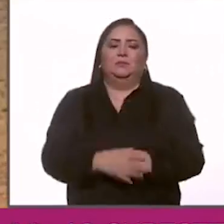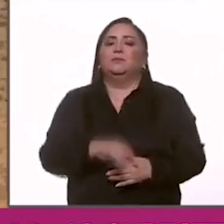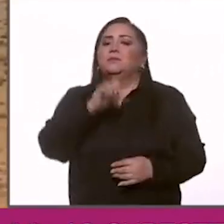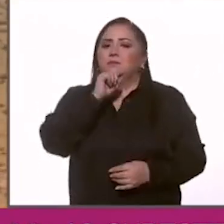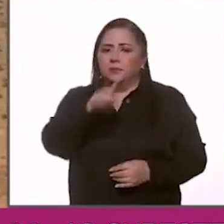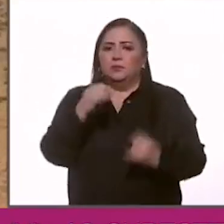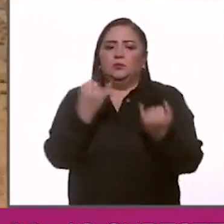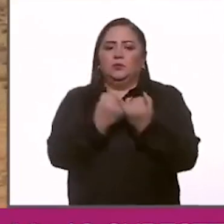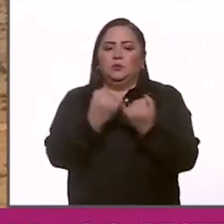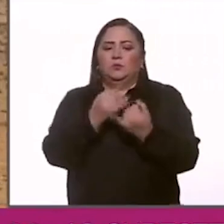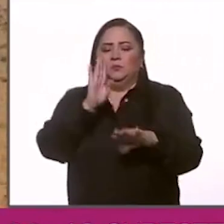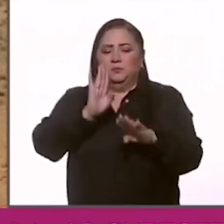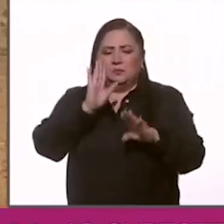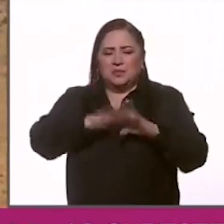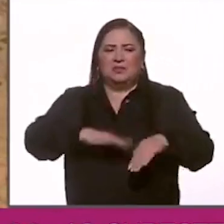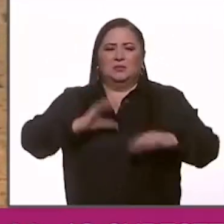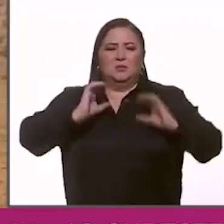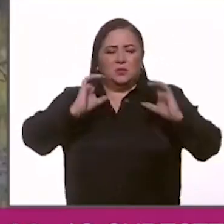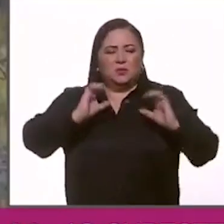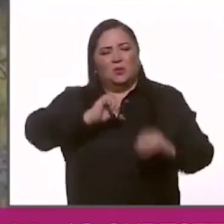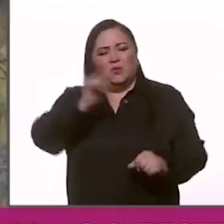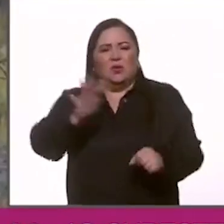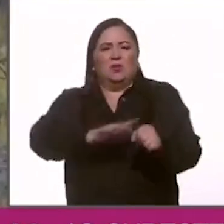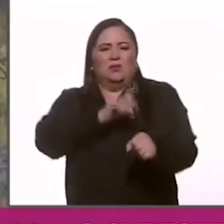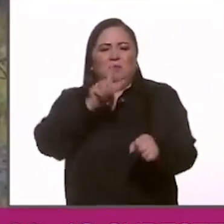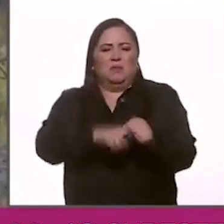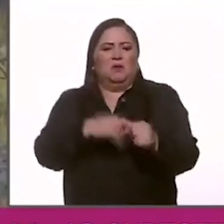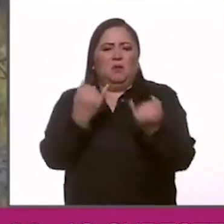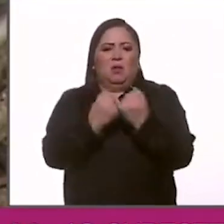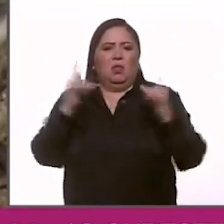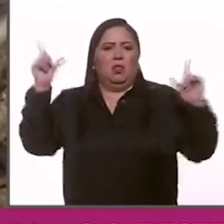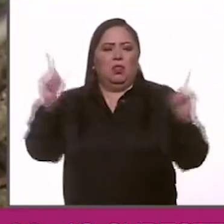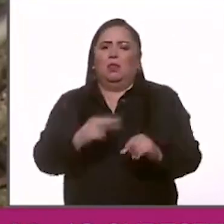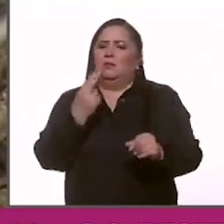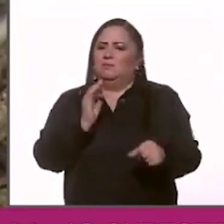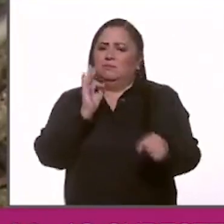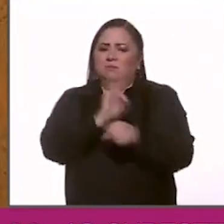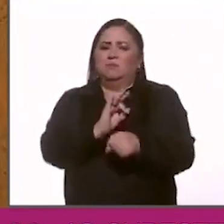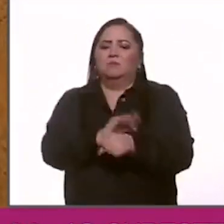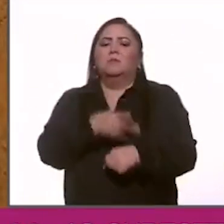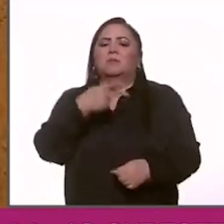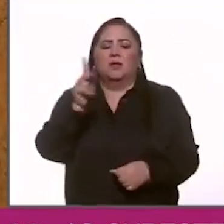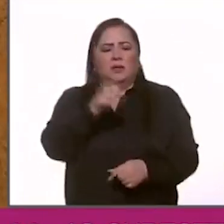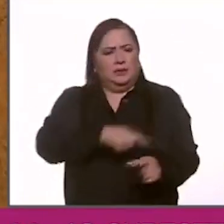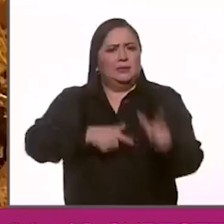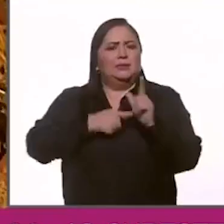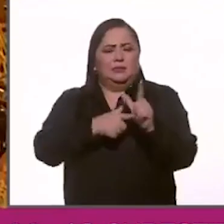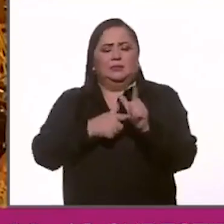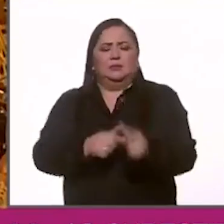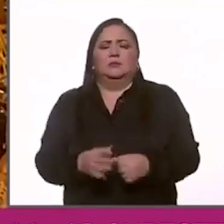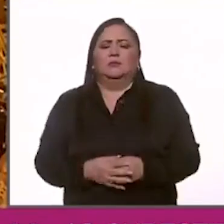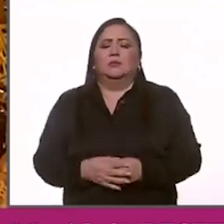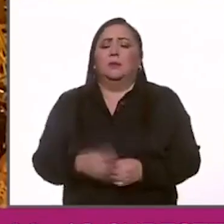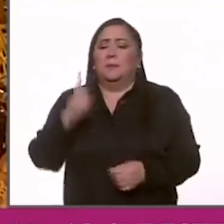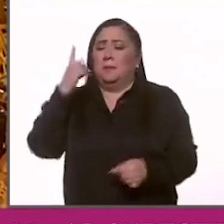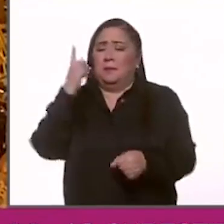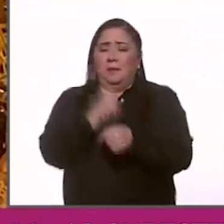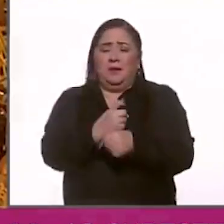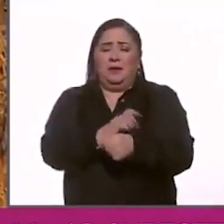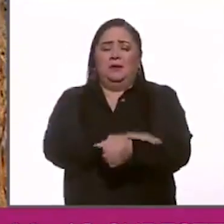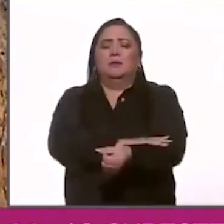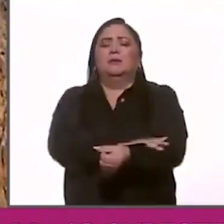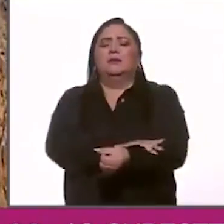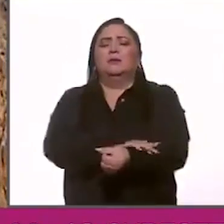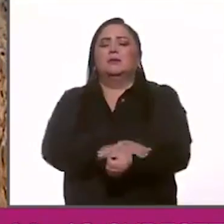También se hará reforestación y cuidar a otras especies en peligro de extinción. Pero los retos continúan. Los principales retos y